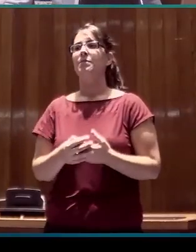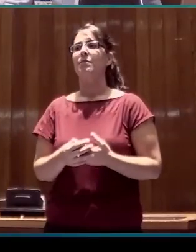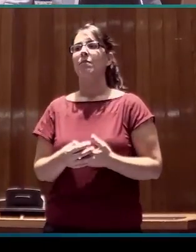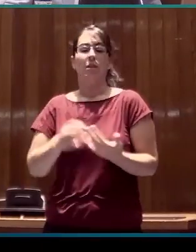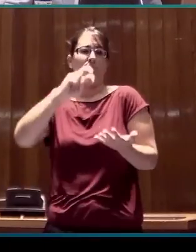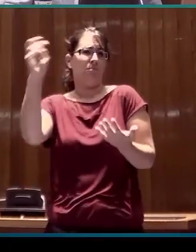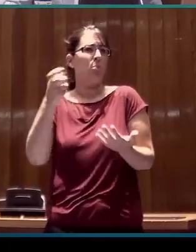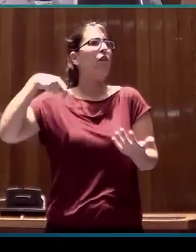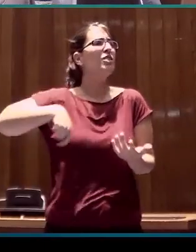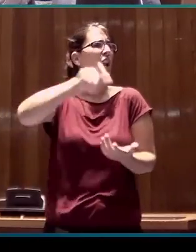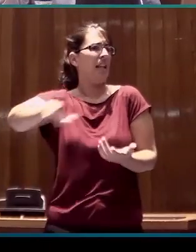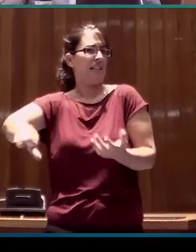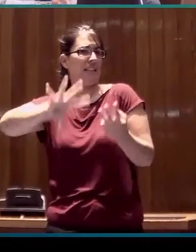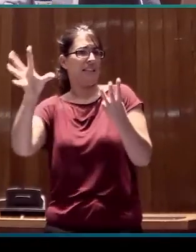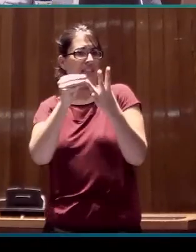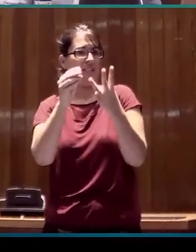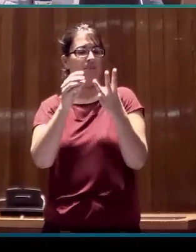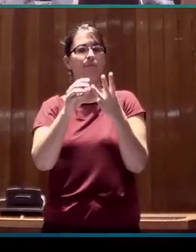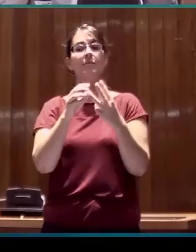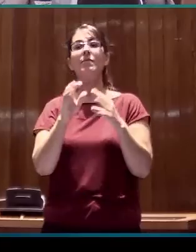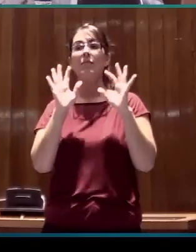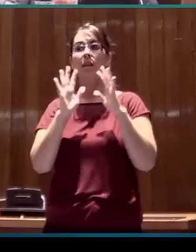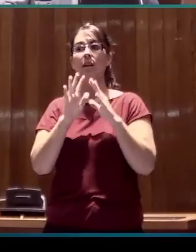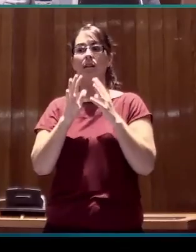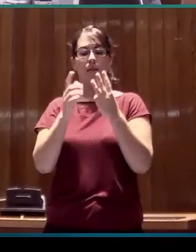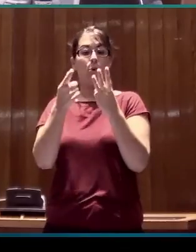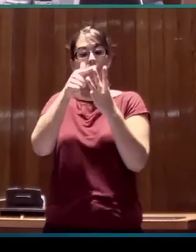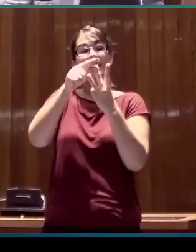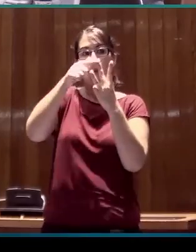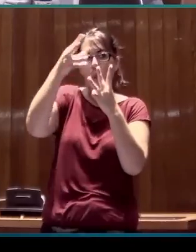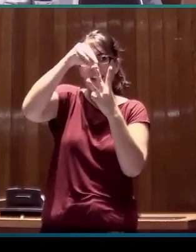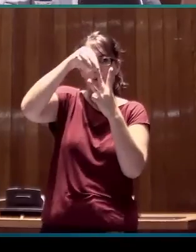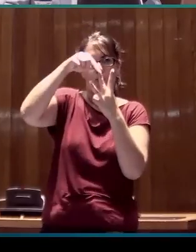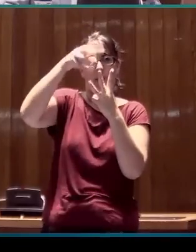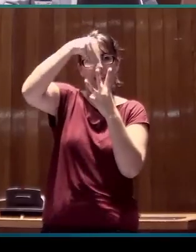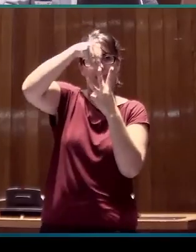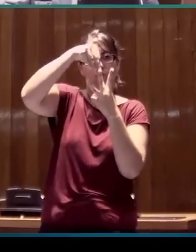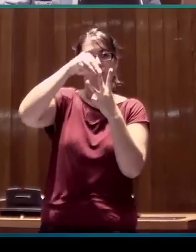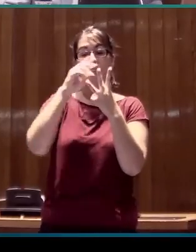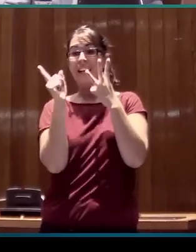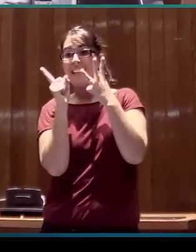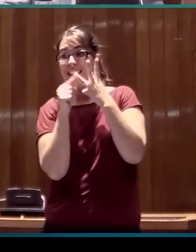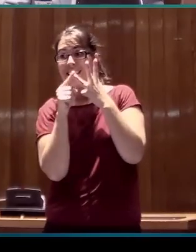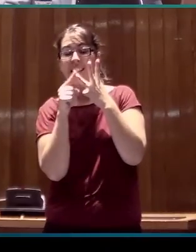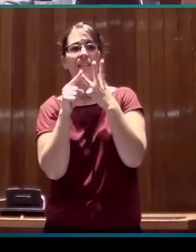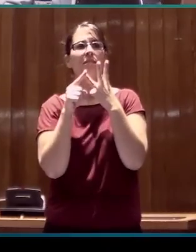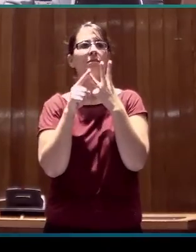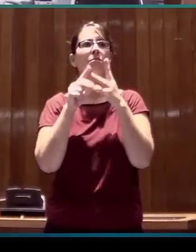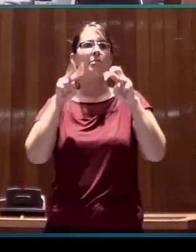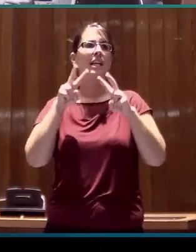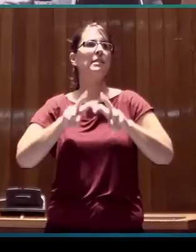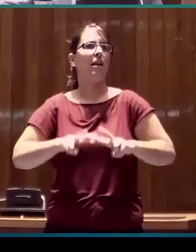etc. Y la tercera pata de esta maquinaria, de este instrumento, somos los